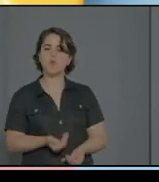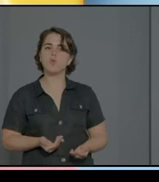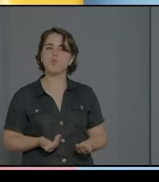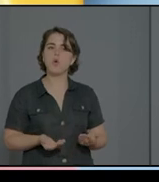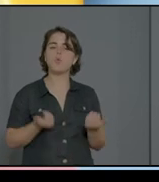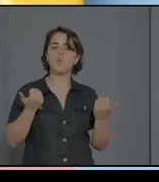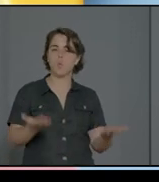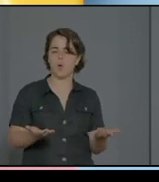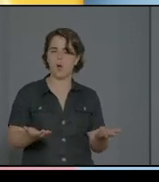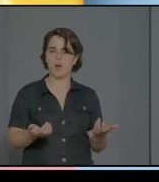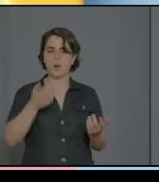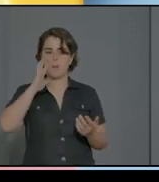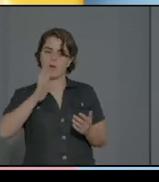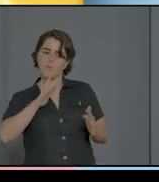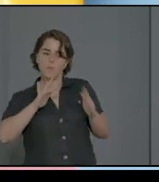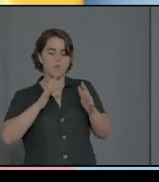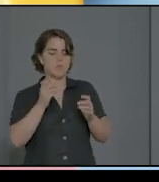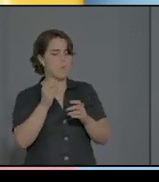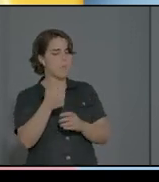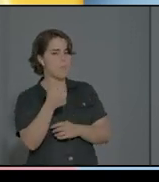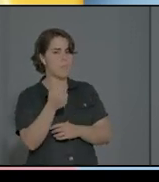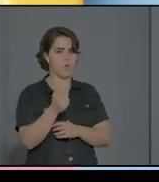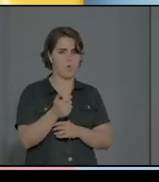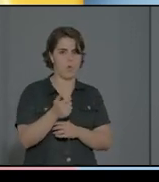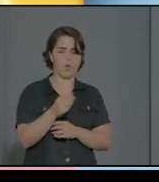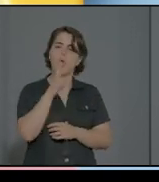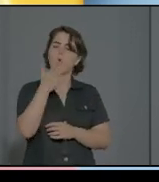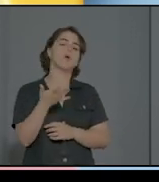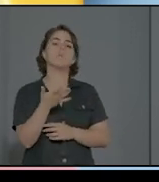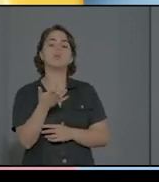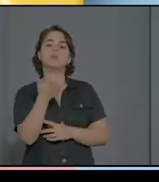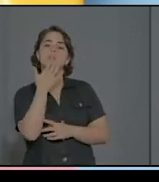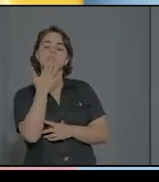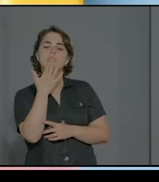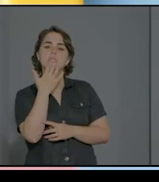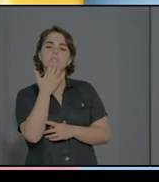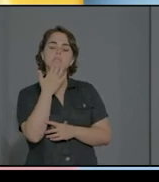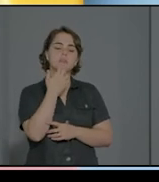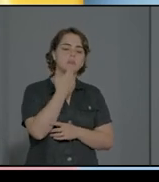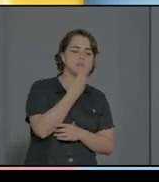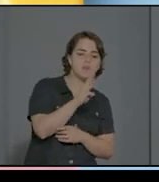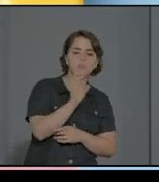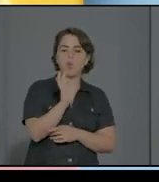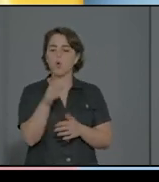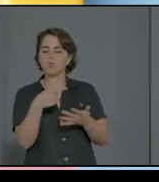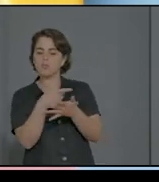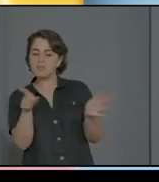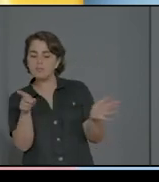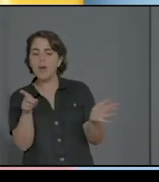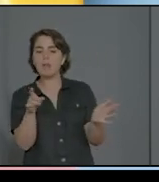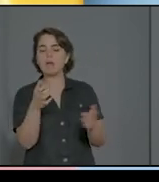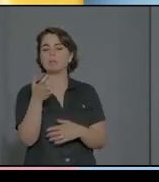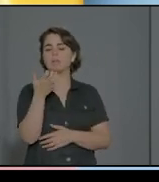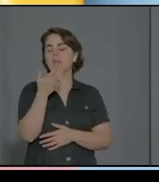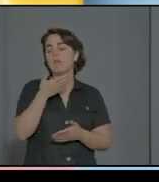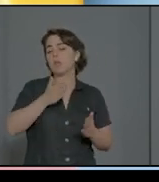porque si ha pasado tres o seis semanas y el hijo no ha hecho ningún progreso, evidentemente la terapia